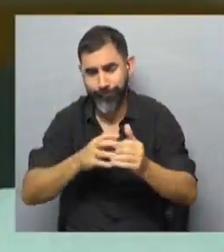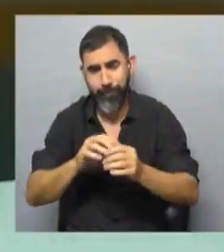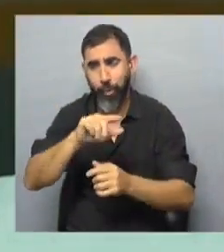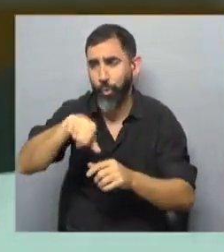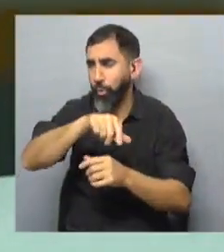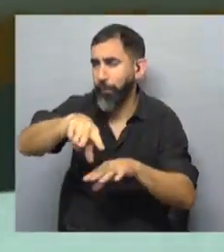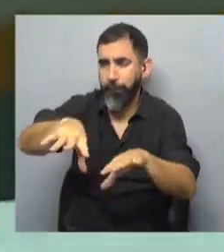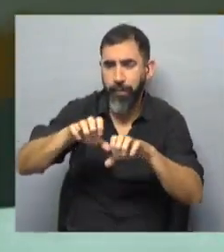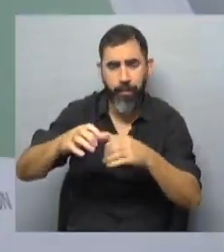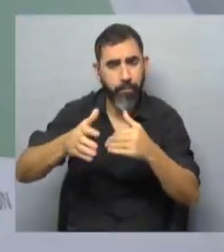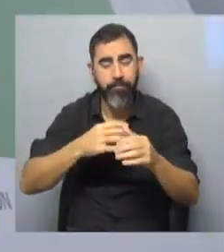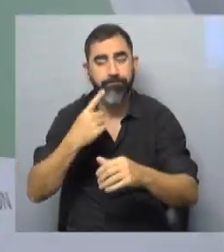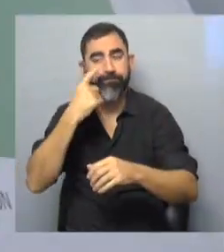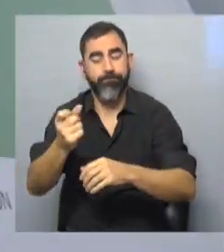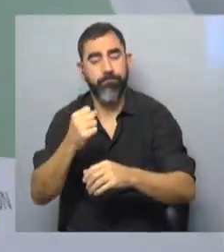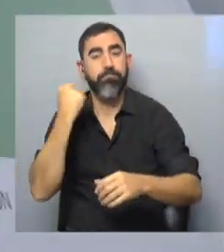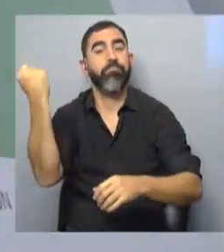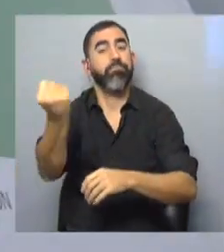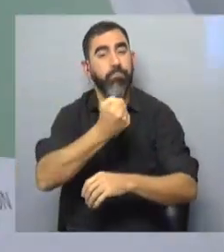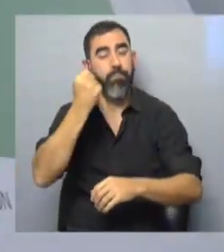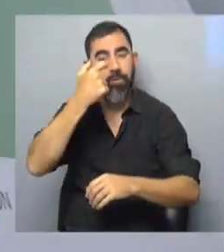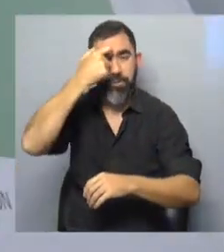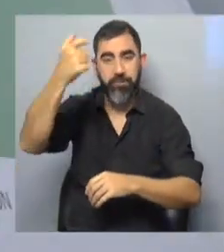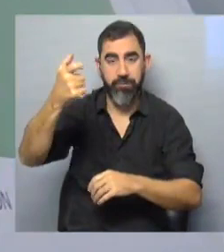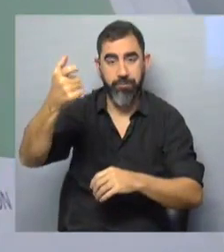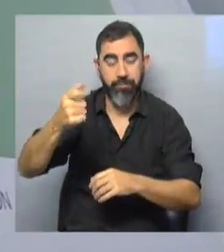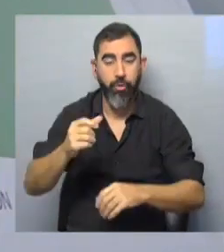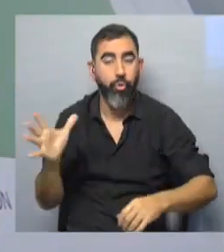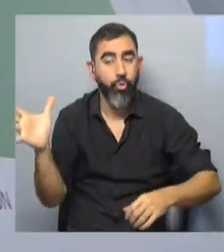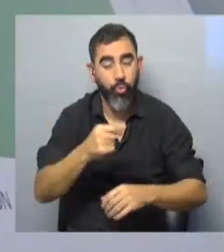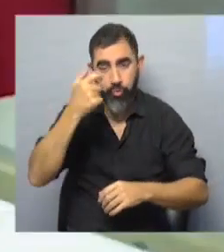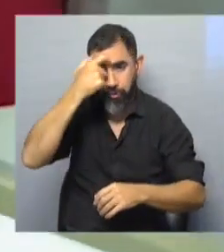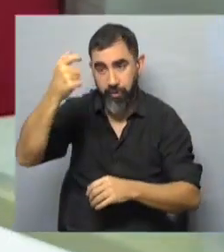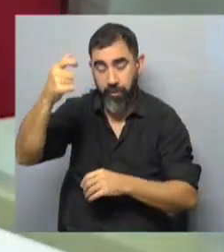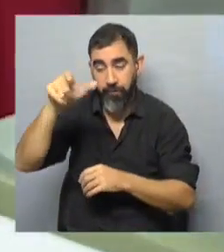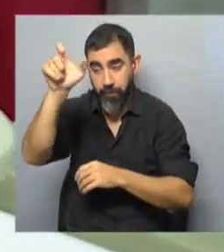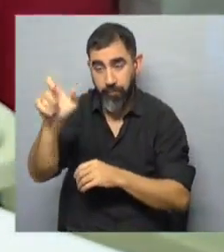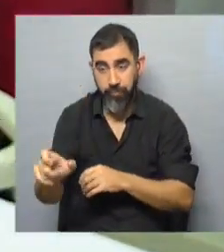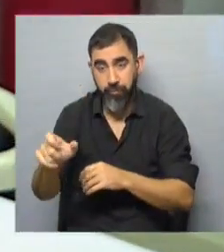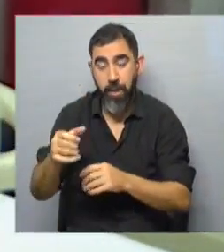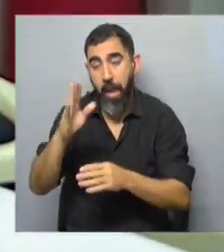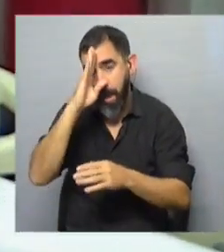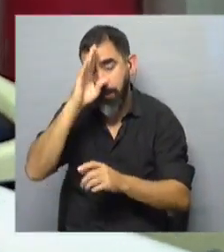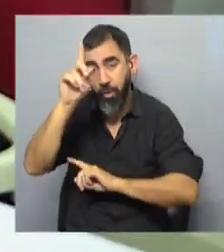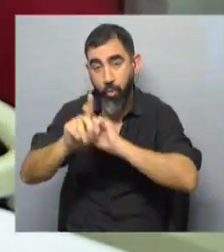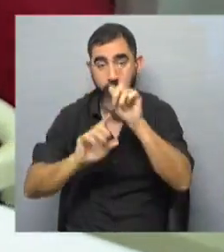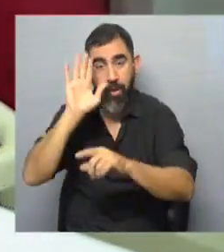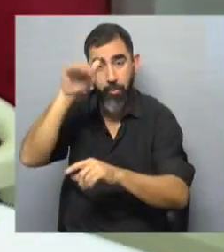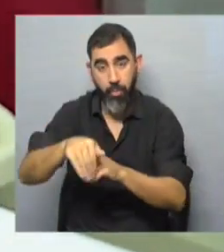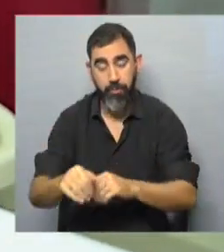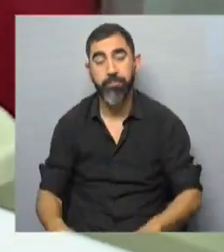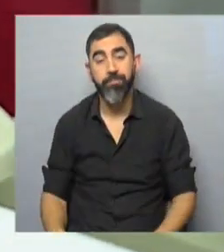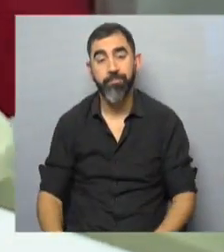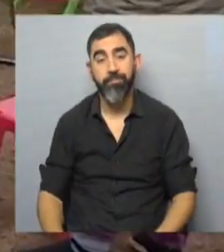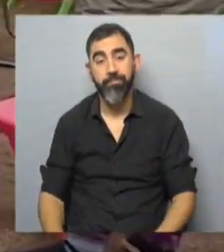el lugar donde vivan, nos dimos cuenta de la importancia de la ciencia. Todos esos científicos se formaron en la Universidad de la República. Así que